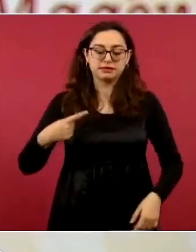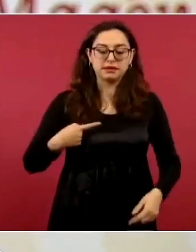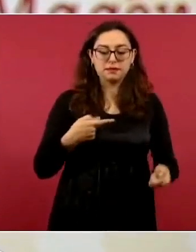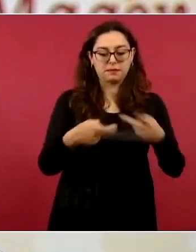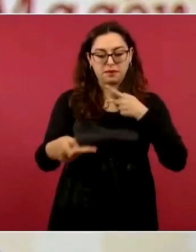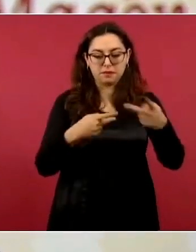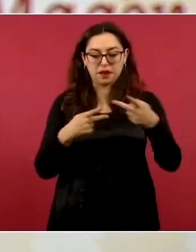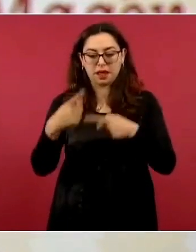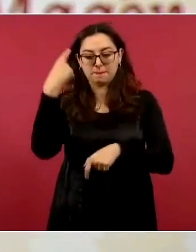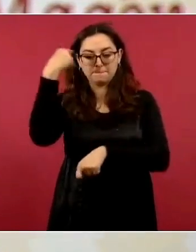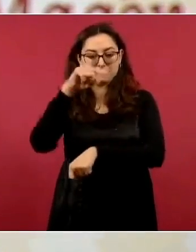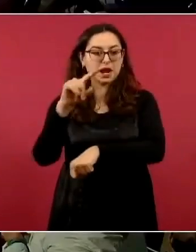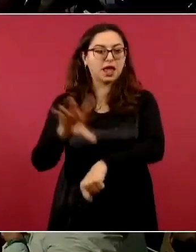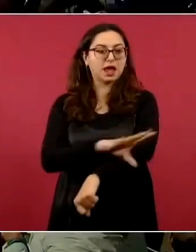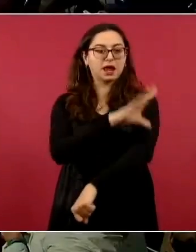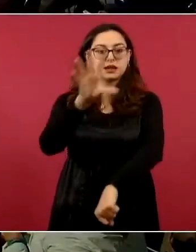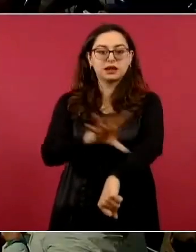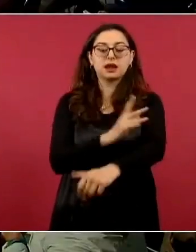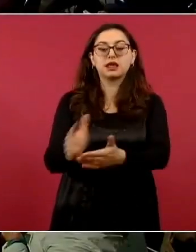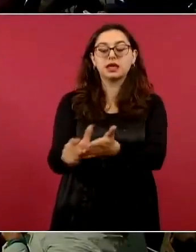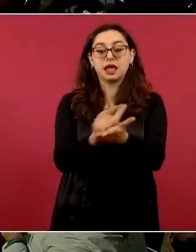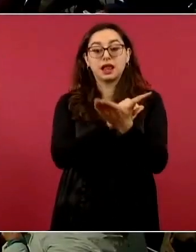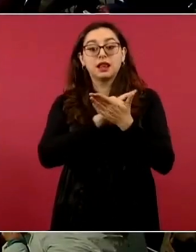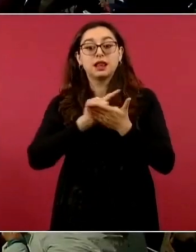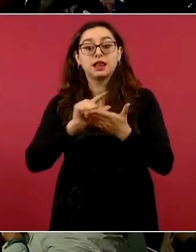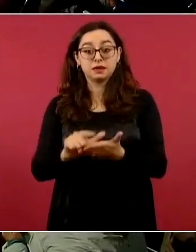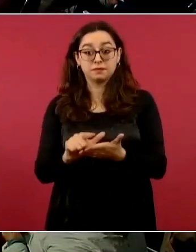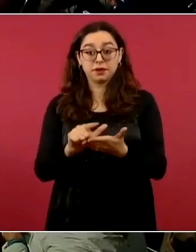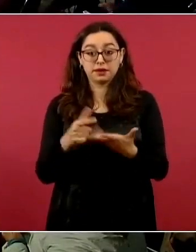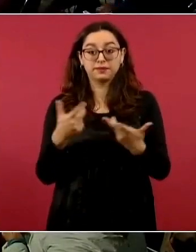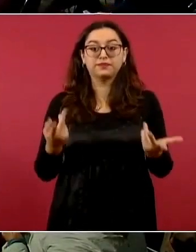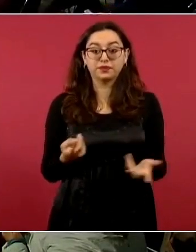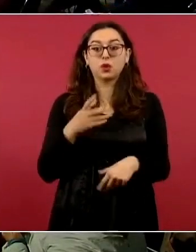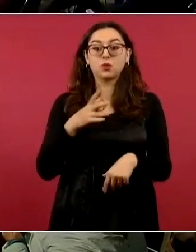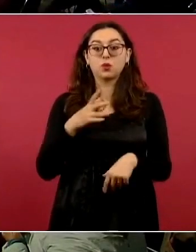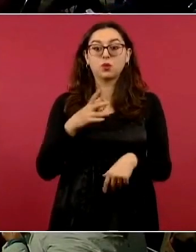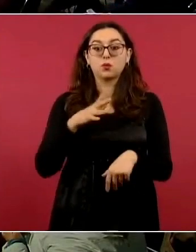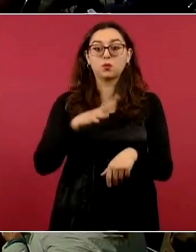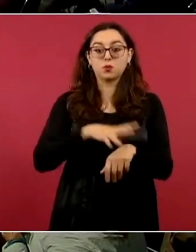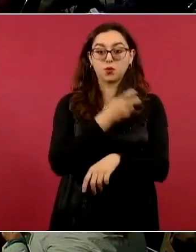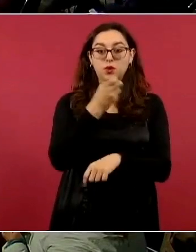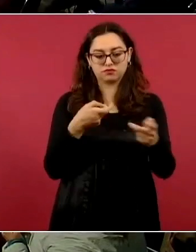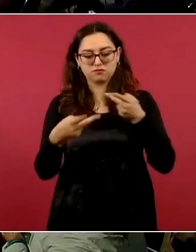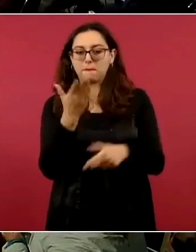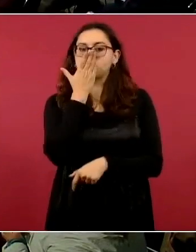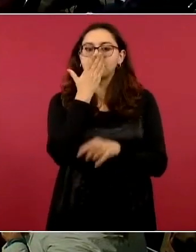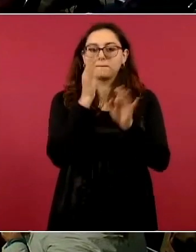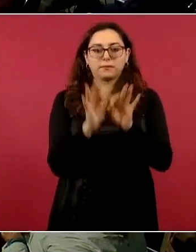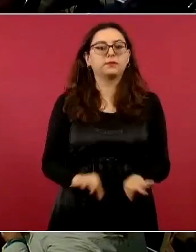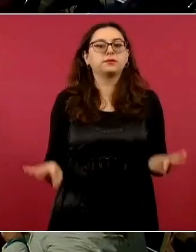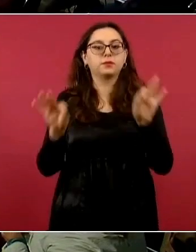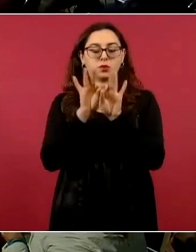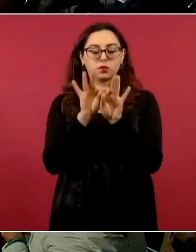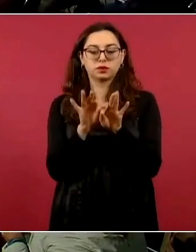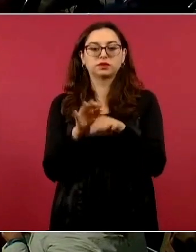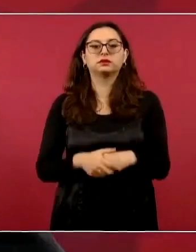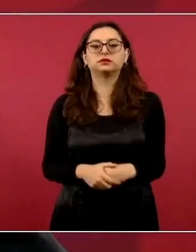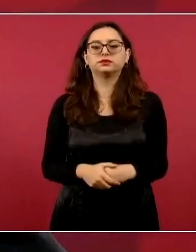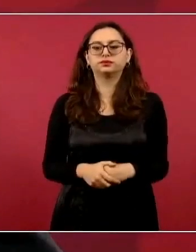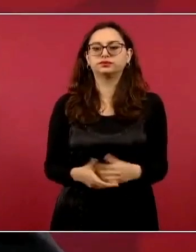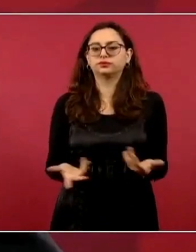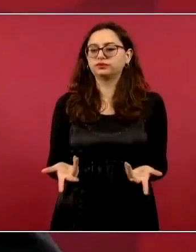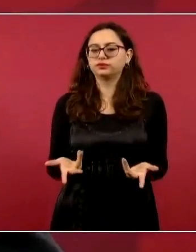el presidente nos pidió que estuviera en la agenda en esta reunión bilateral. En síntesis, se estima una